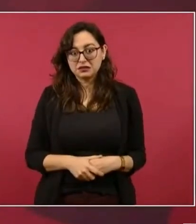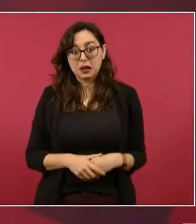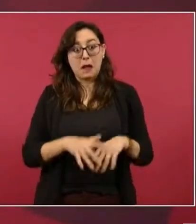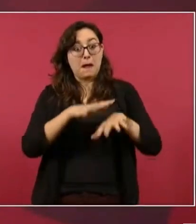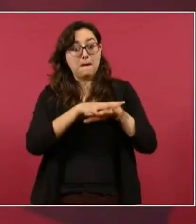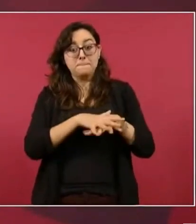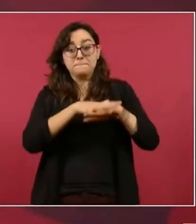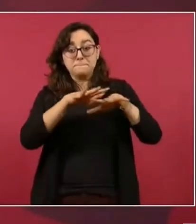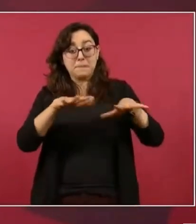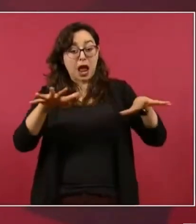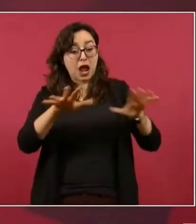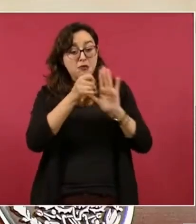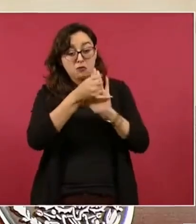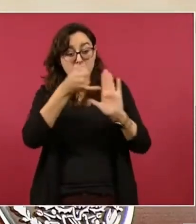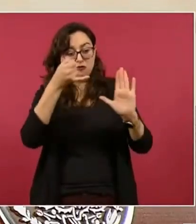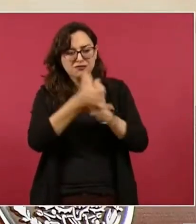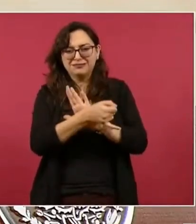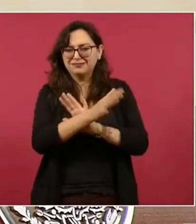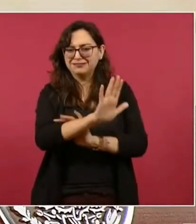en aguas someras,